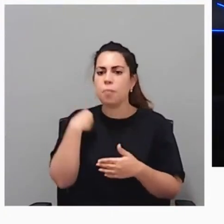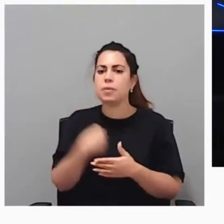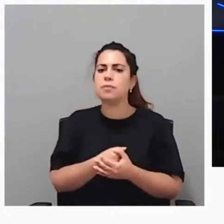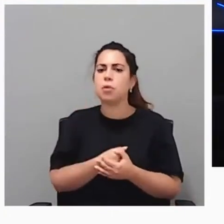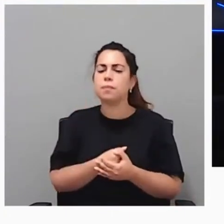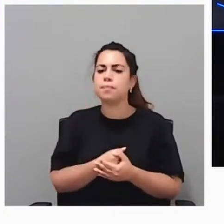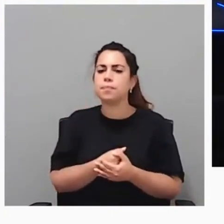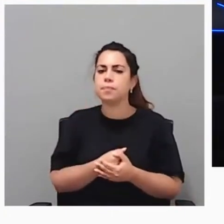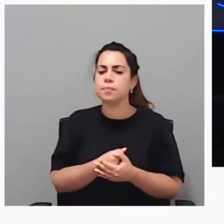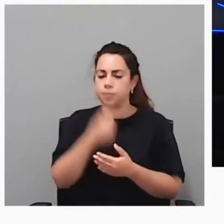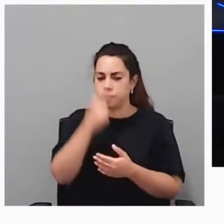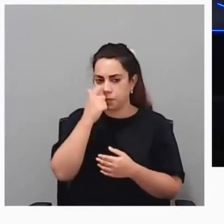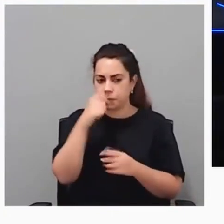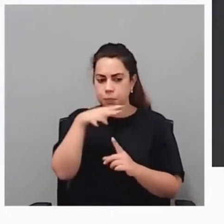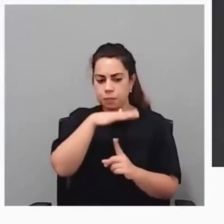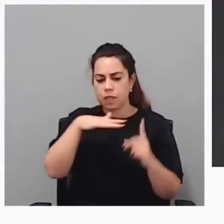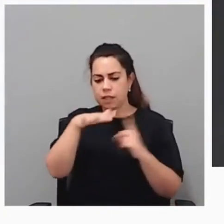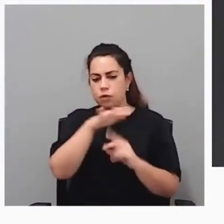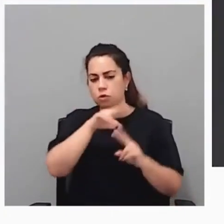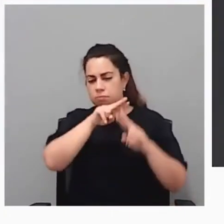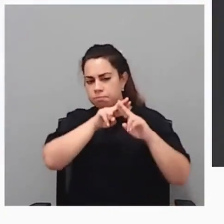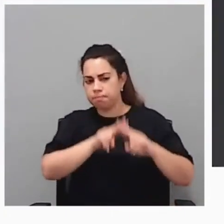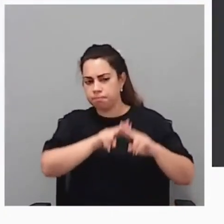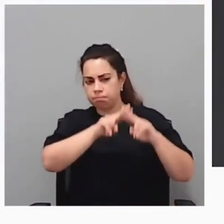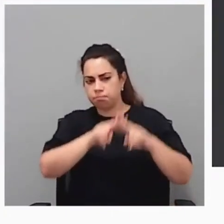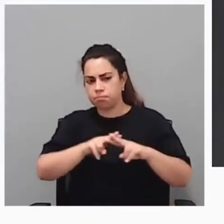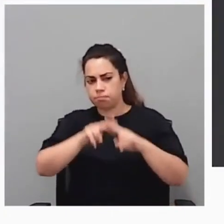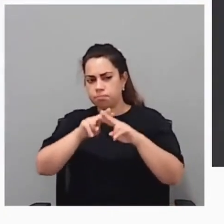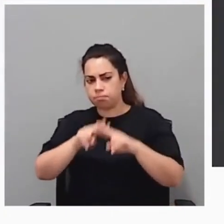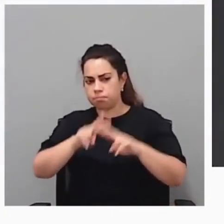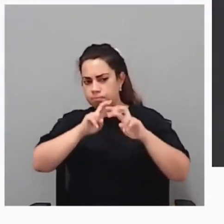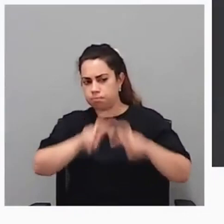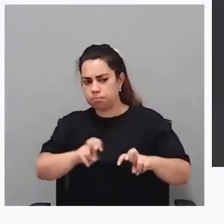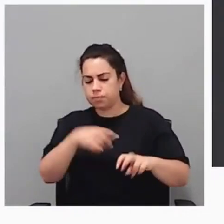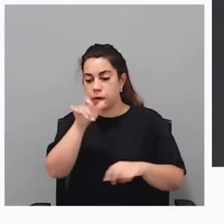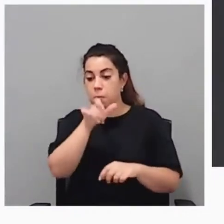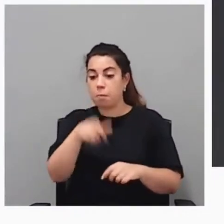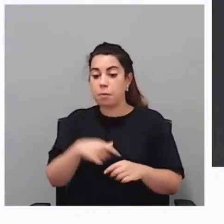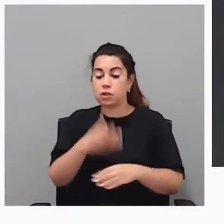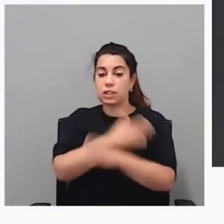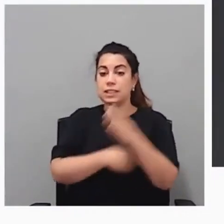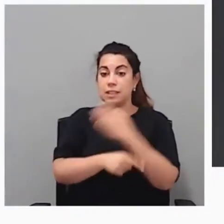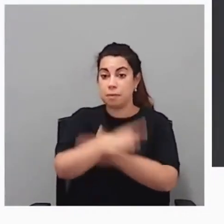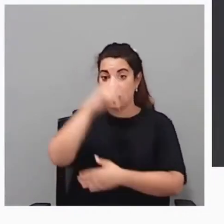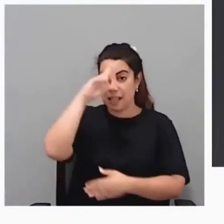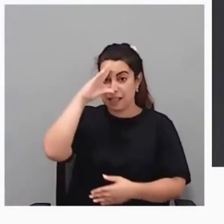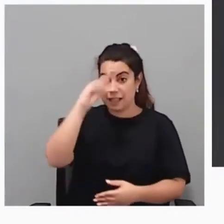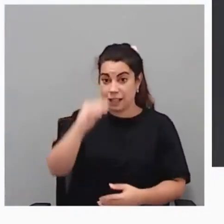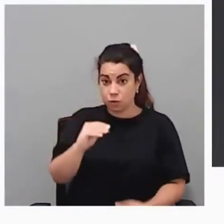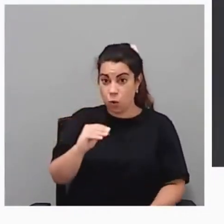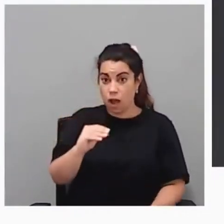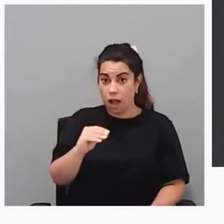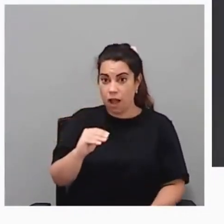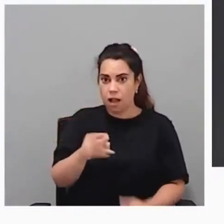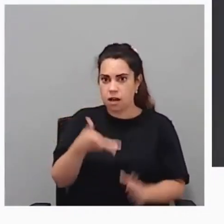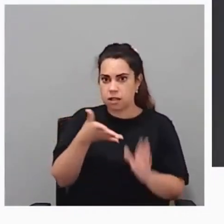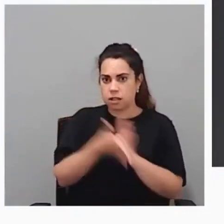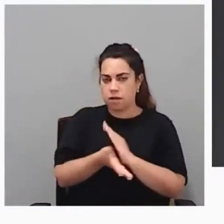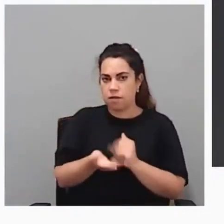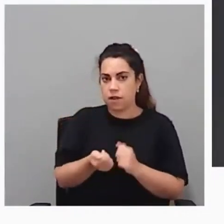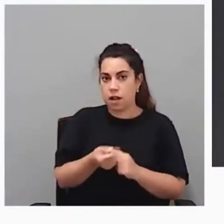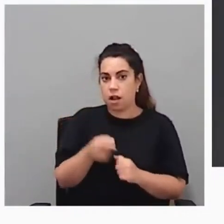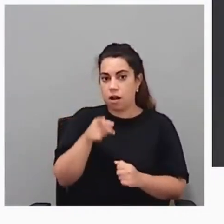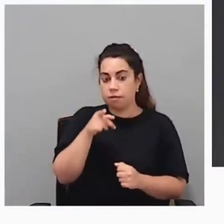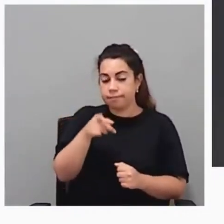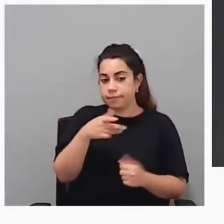entorno en el que nos movemos. Bueno, pues las personas con discapacidad intelectual son las personas con peores índices de salud.